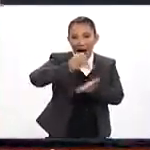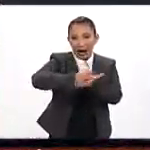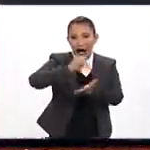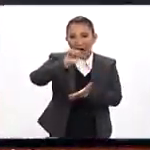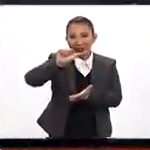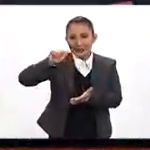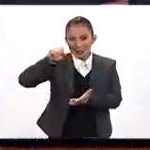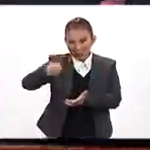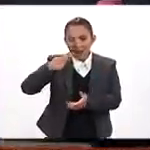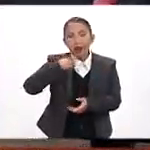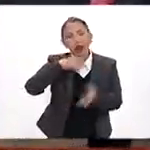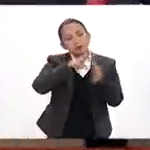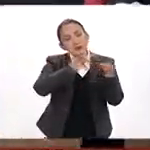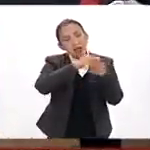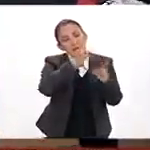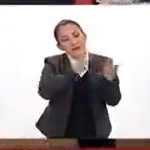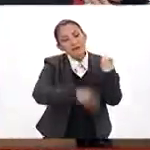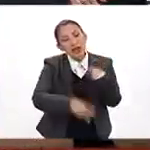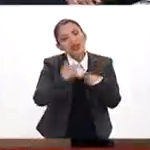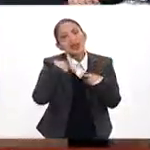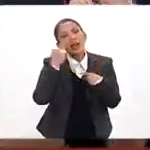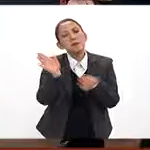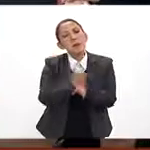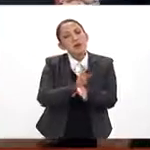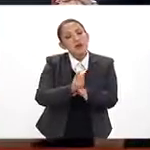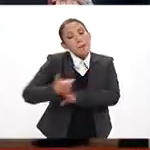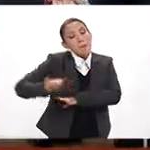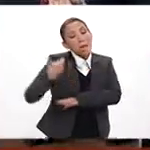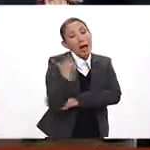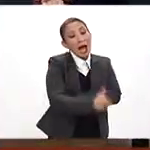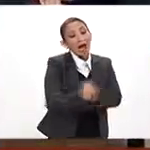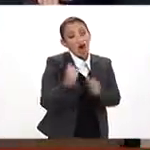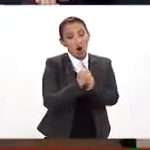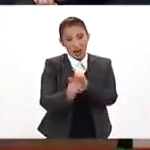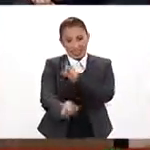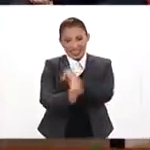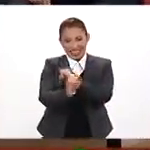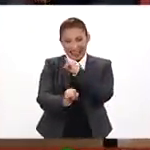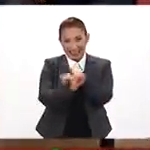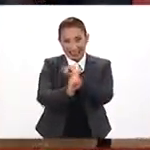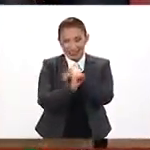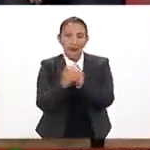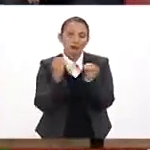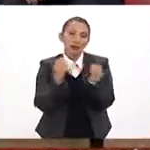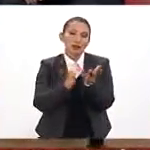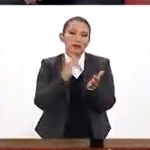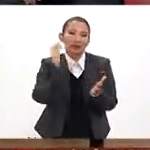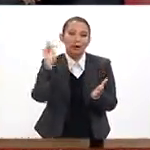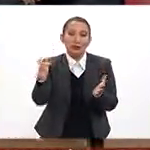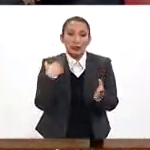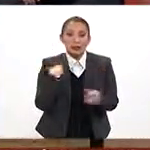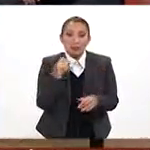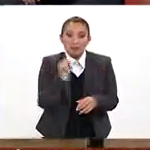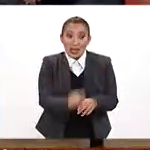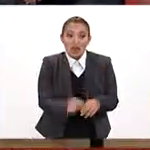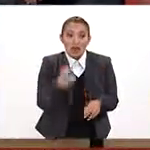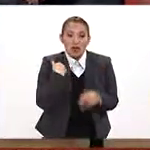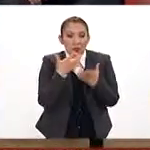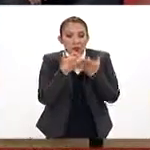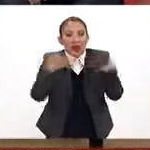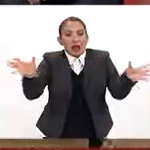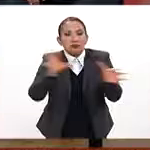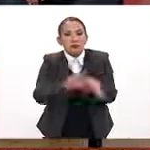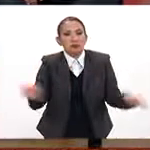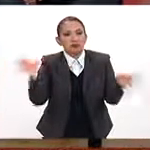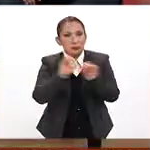y él nos viene a hablar sobre los beneficios de pagar por medios electrónicos. Muchas gracias por estar aquí y precisamente que nos amplíes